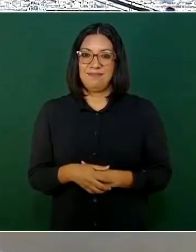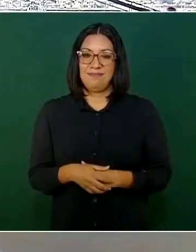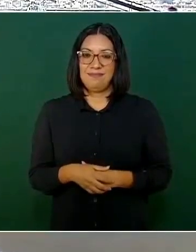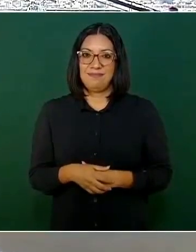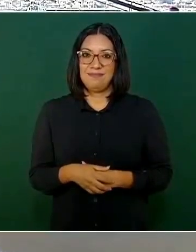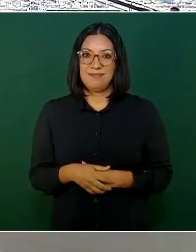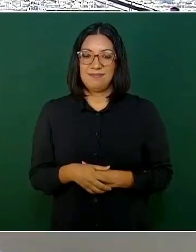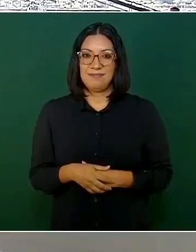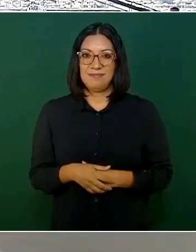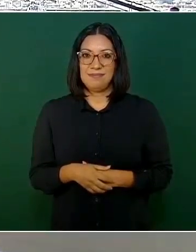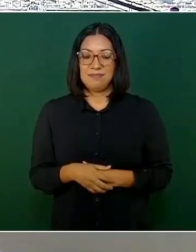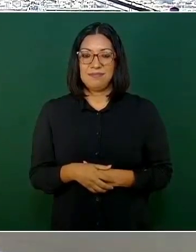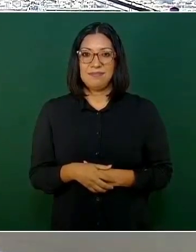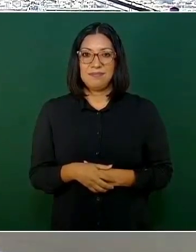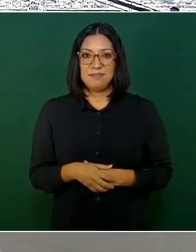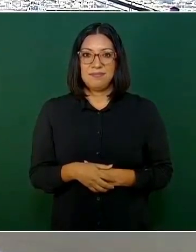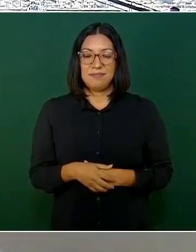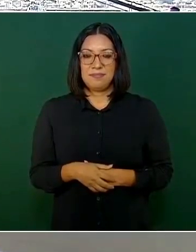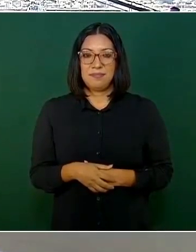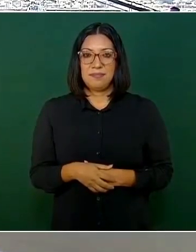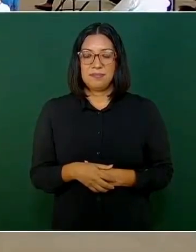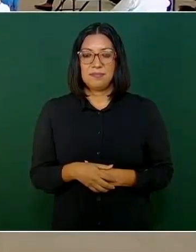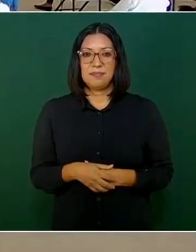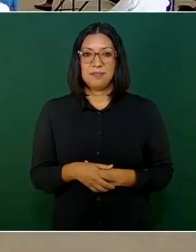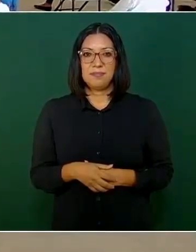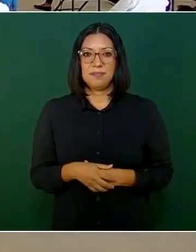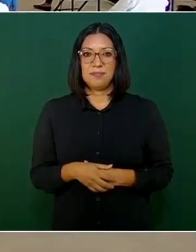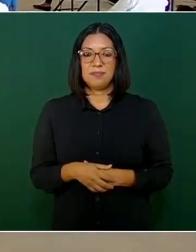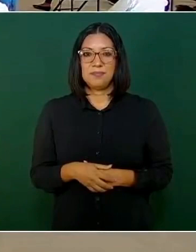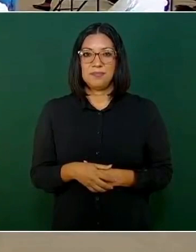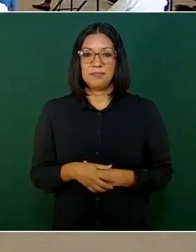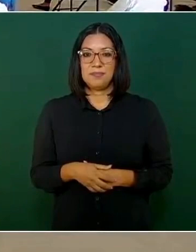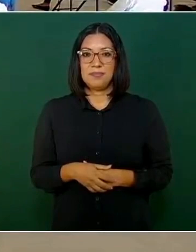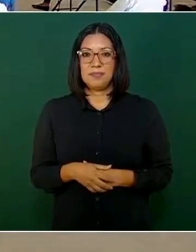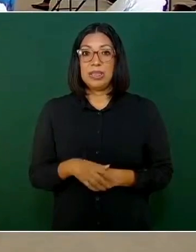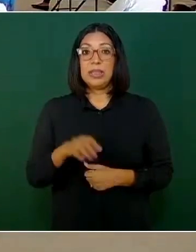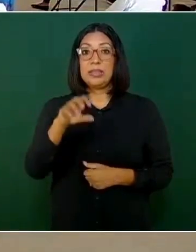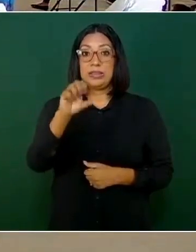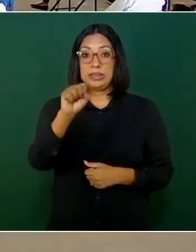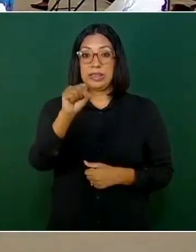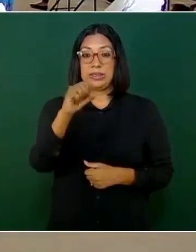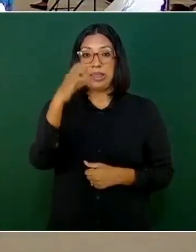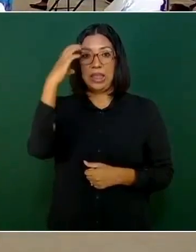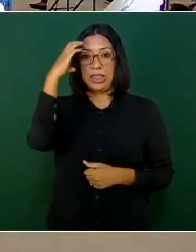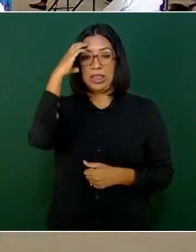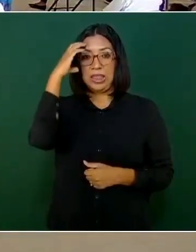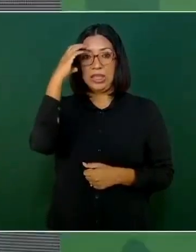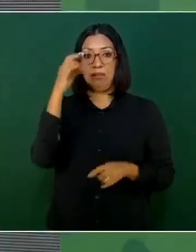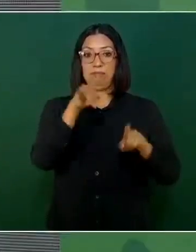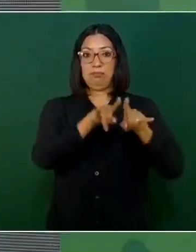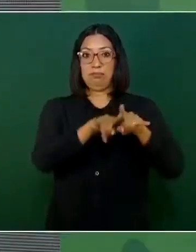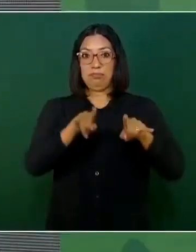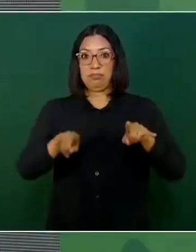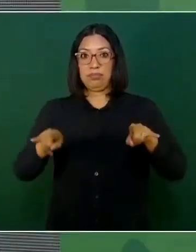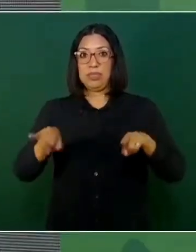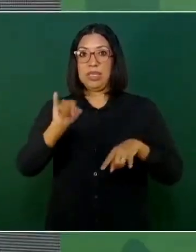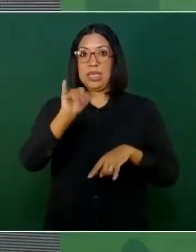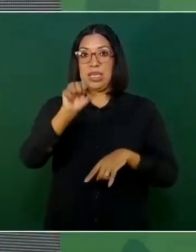Eso, creo, 60 camas y es insabi.